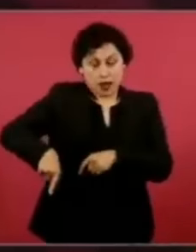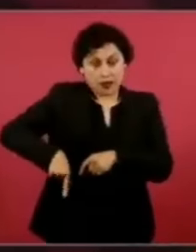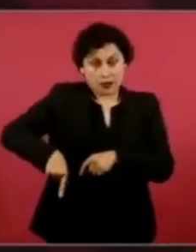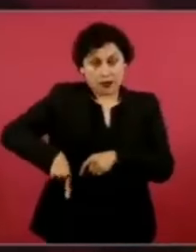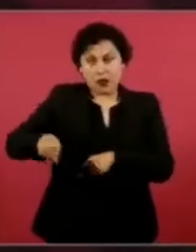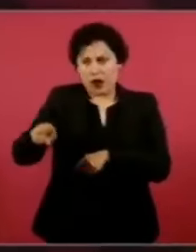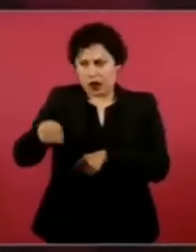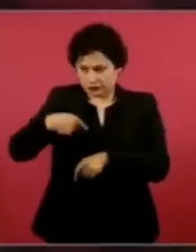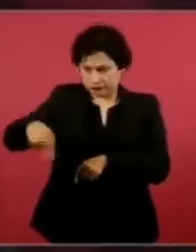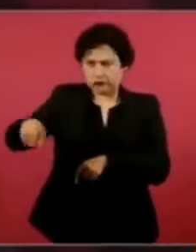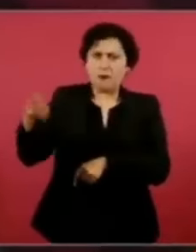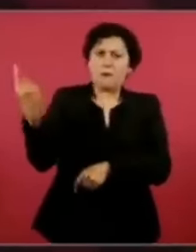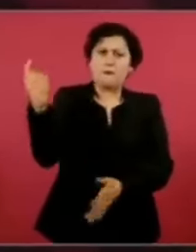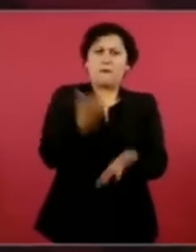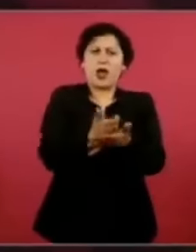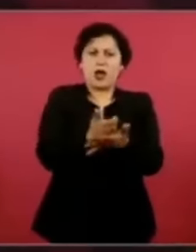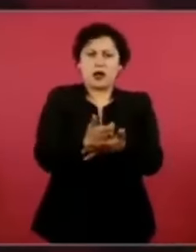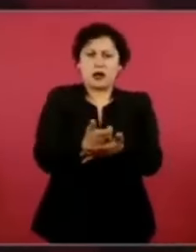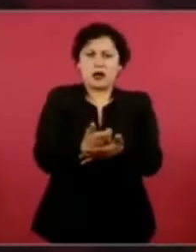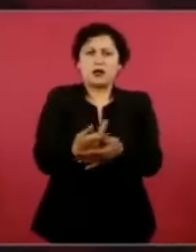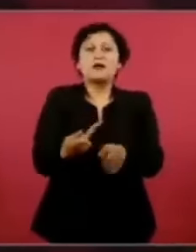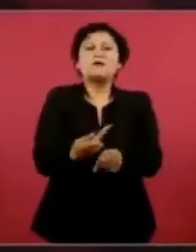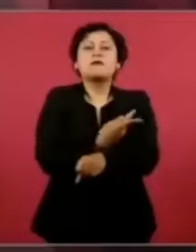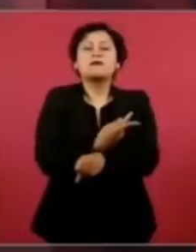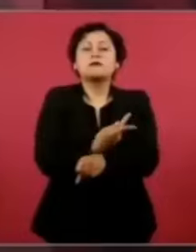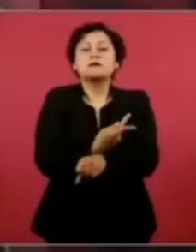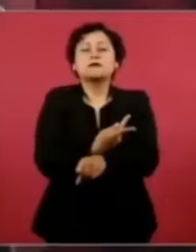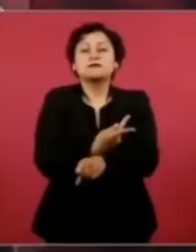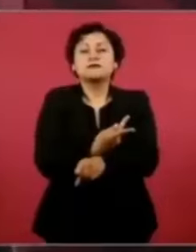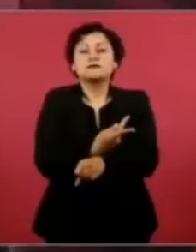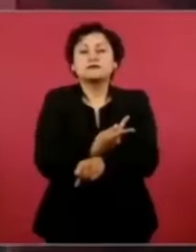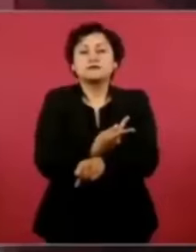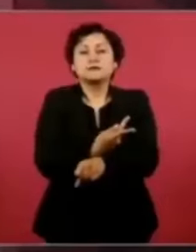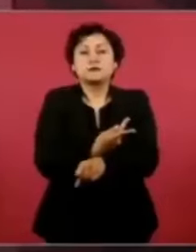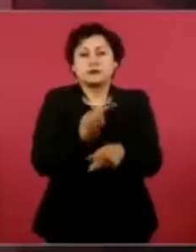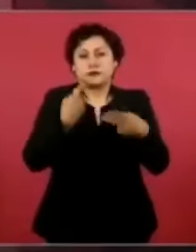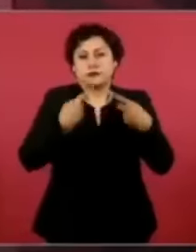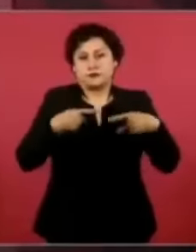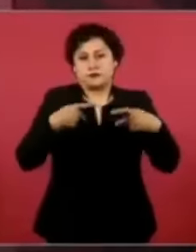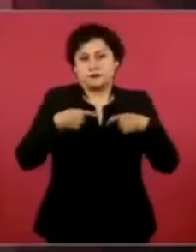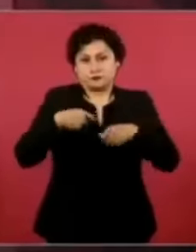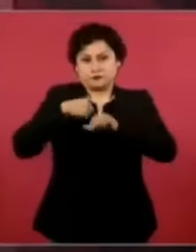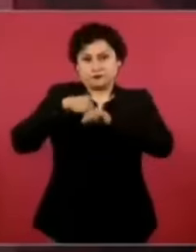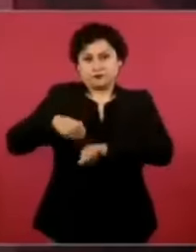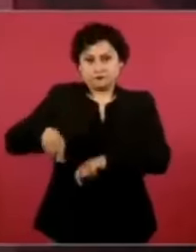tiene una justificación.